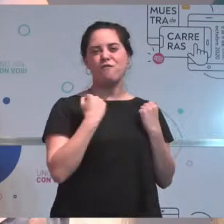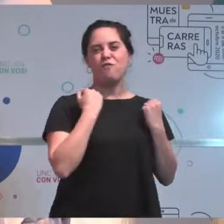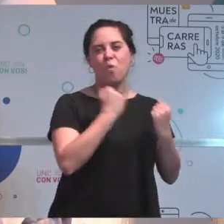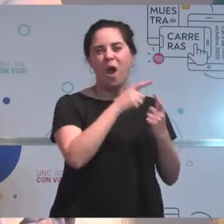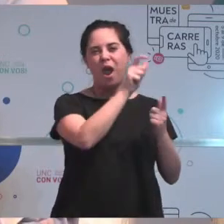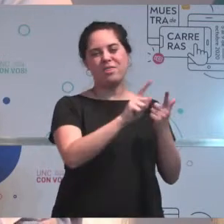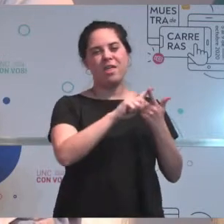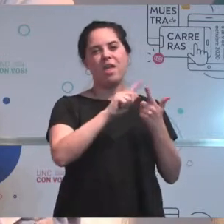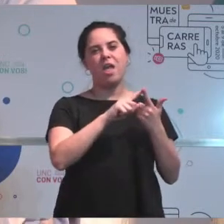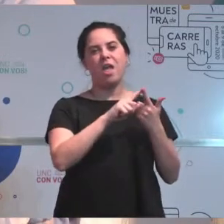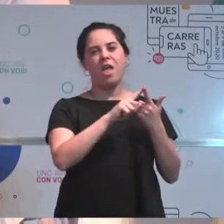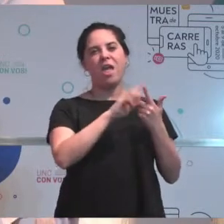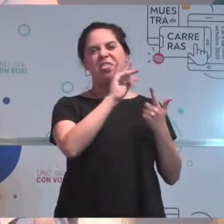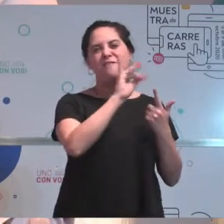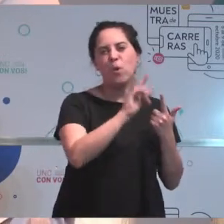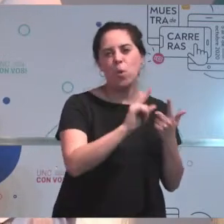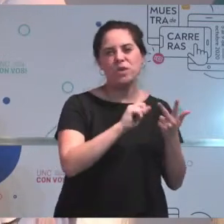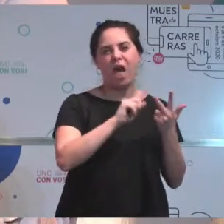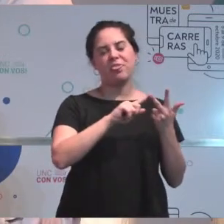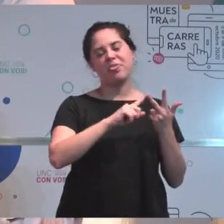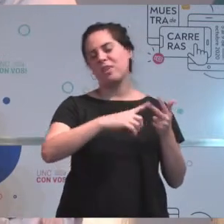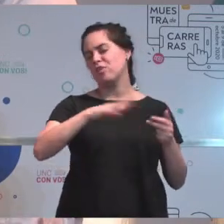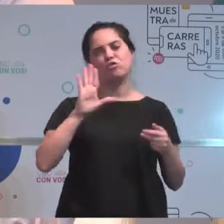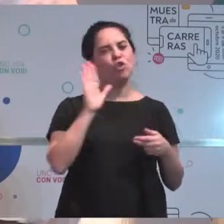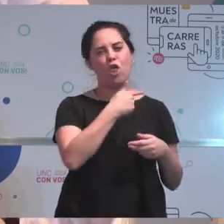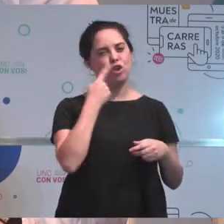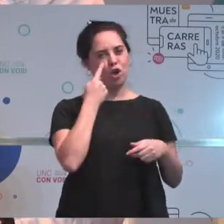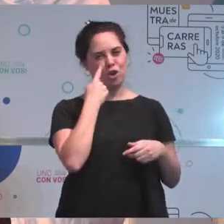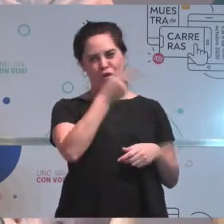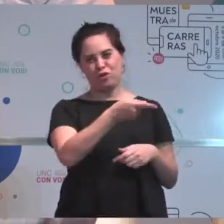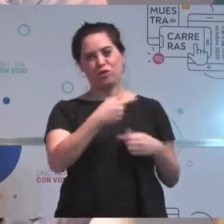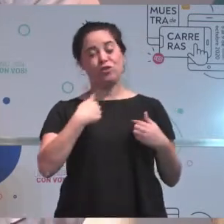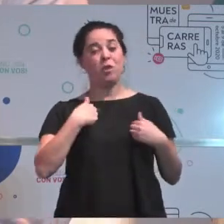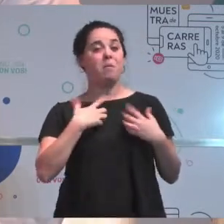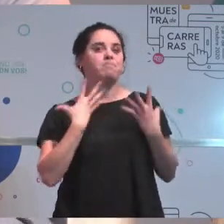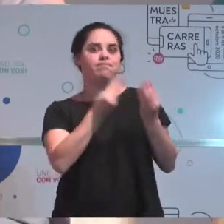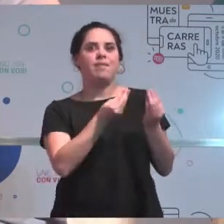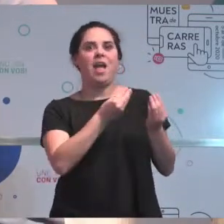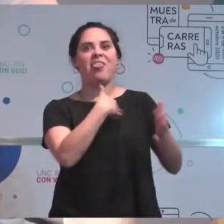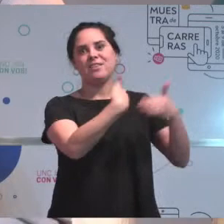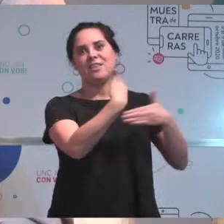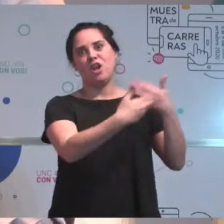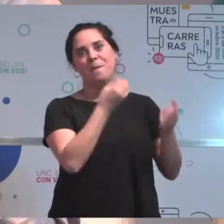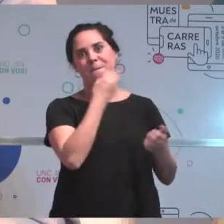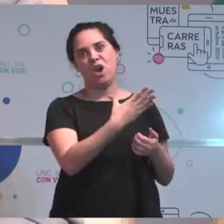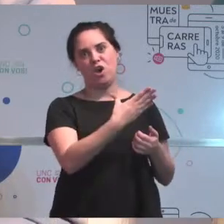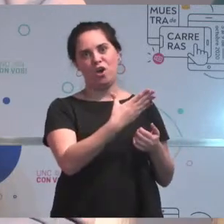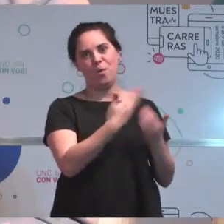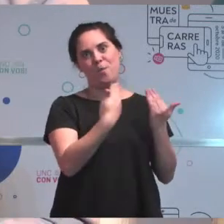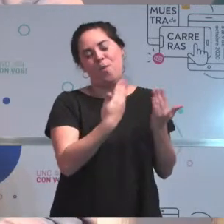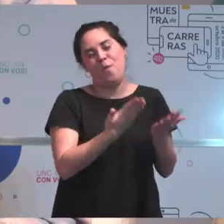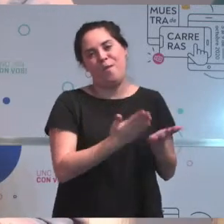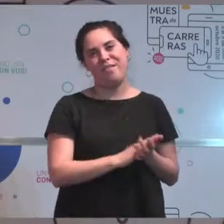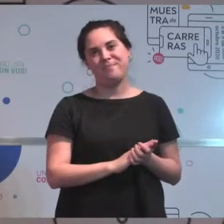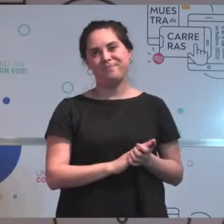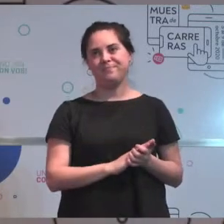ayudarlo a que pueda aprender mejor y a que pueda desarrollarse mejor dentro de la materia. Bien, entonces hay distintas cosas que